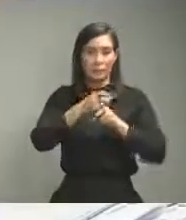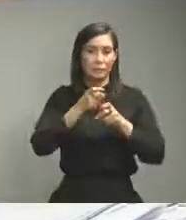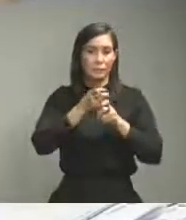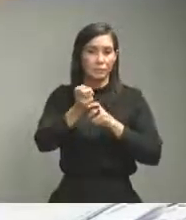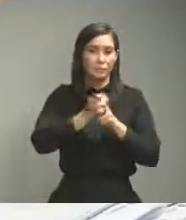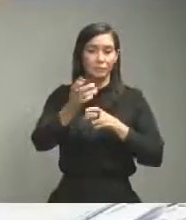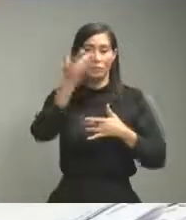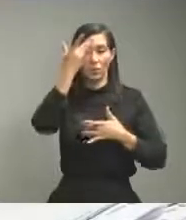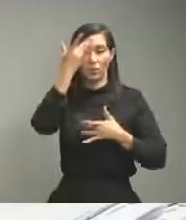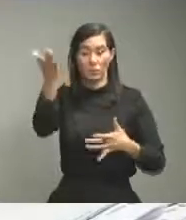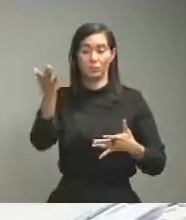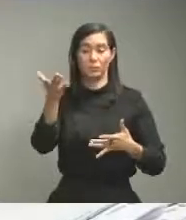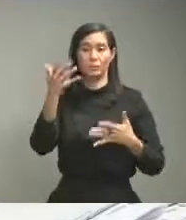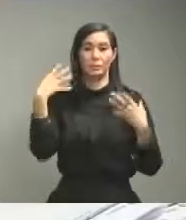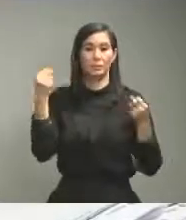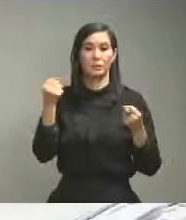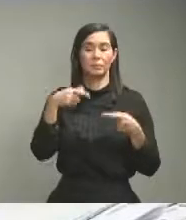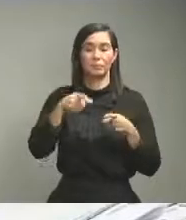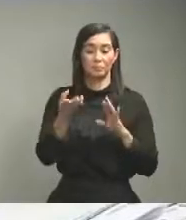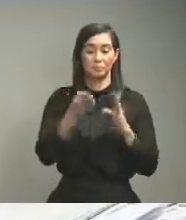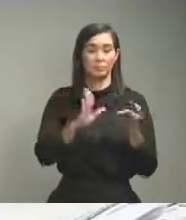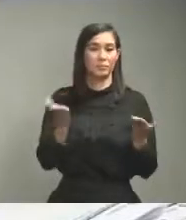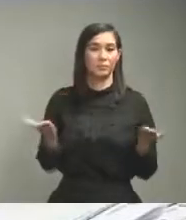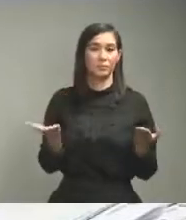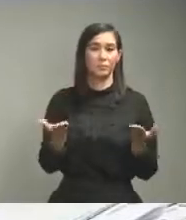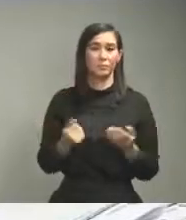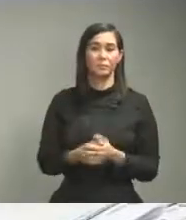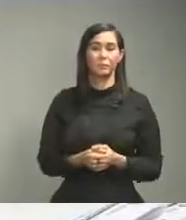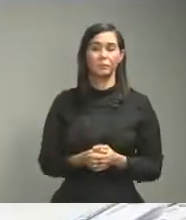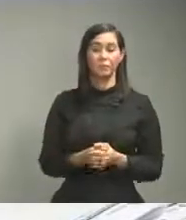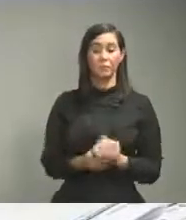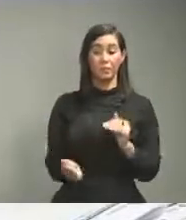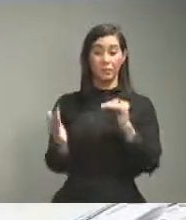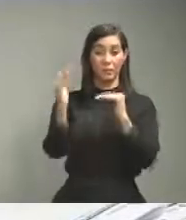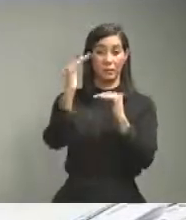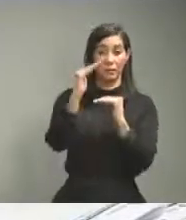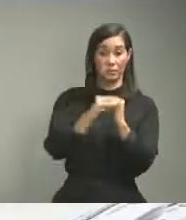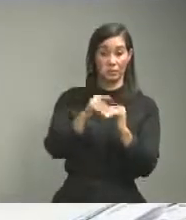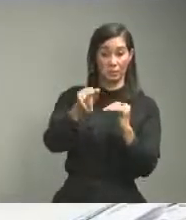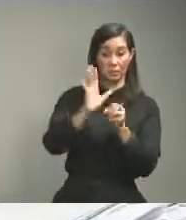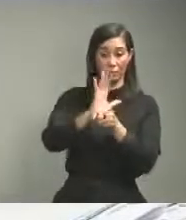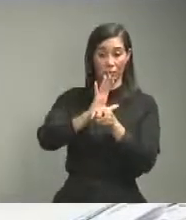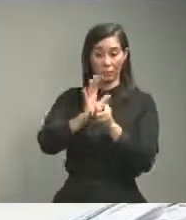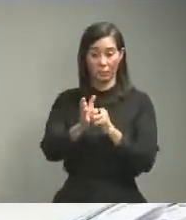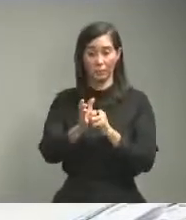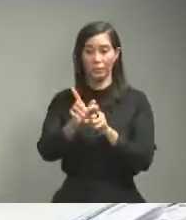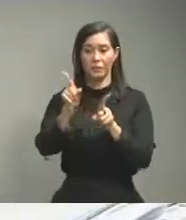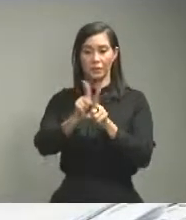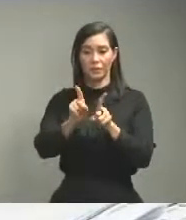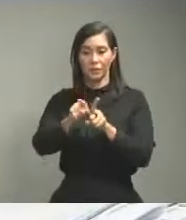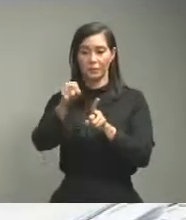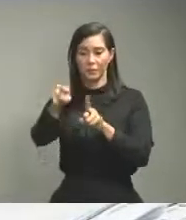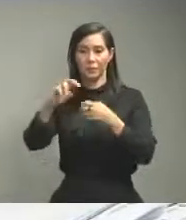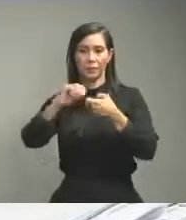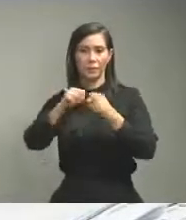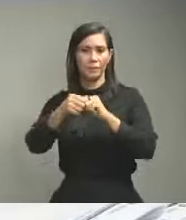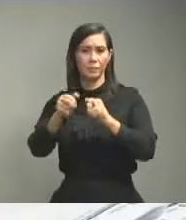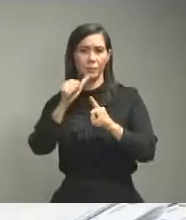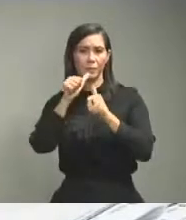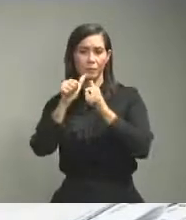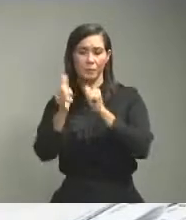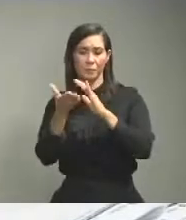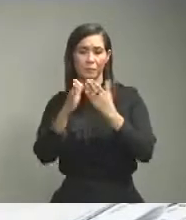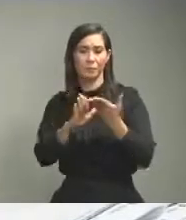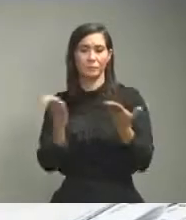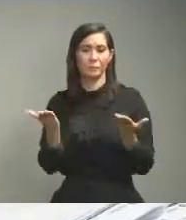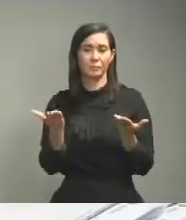encima de toda esta preocupación social se montan estos desalmados a realizar actividades de esta naturaleza